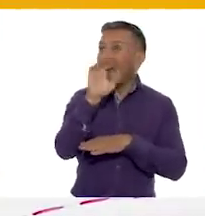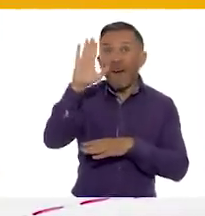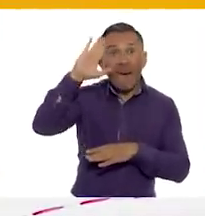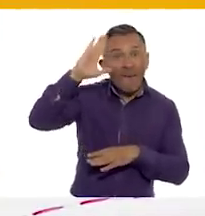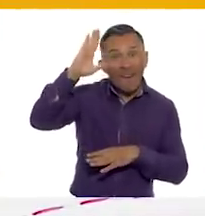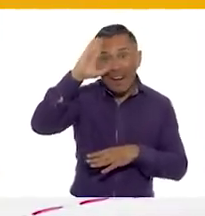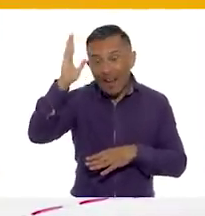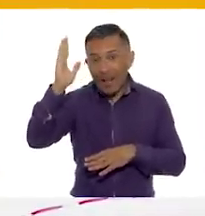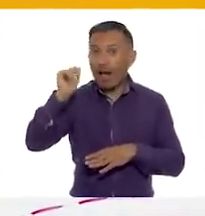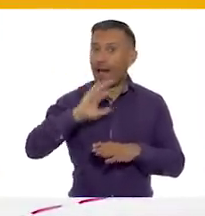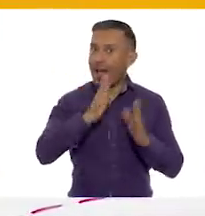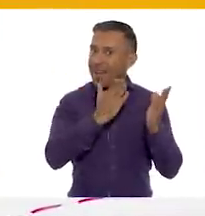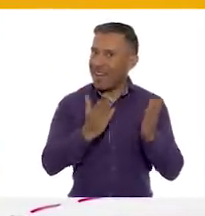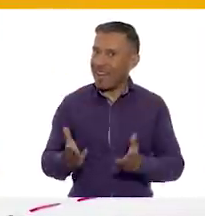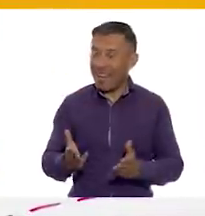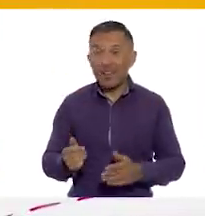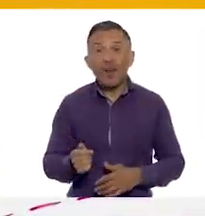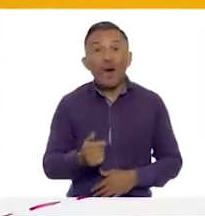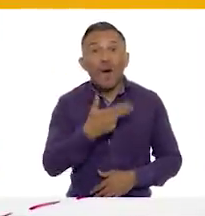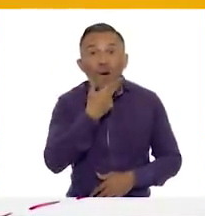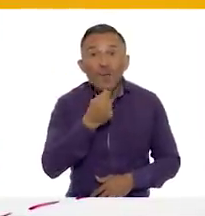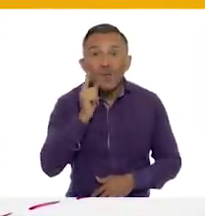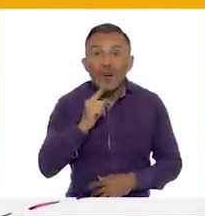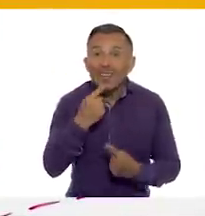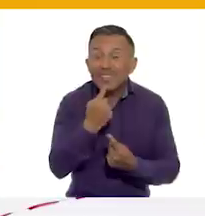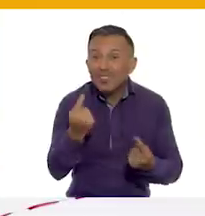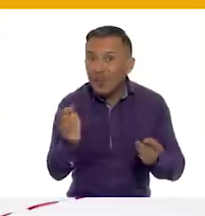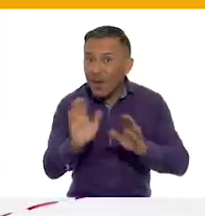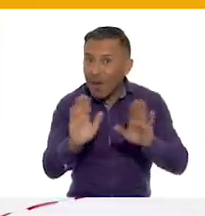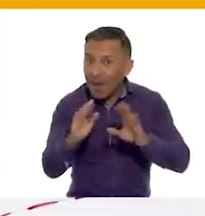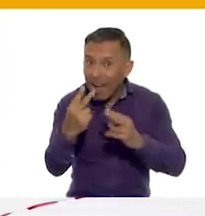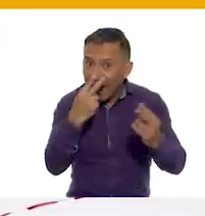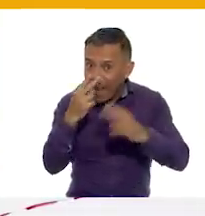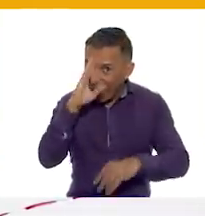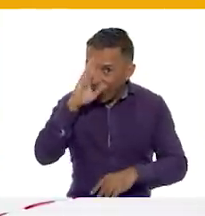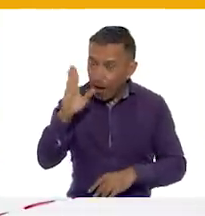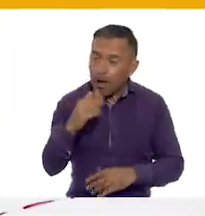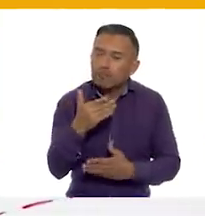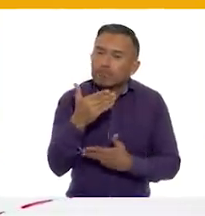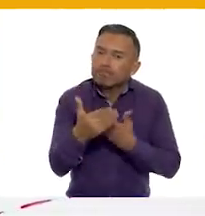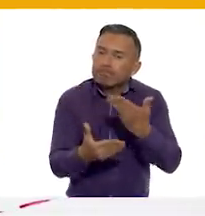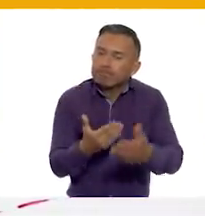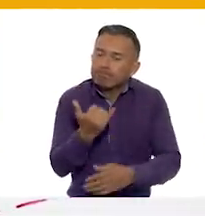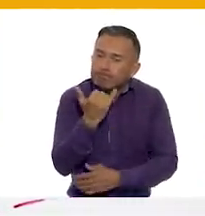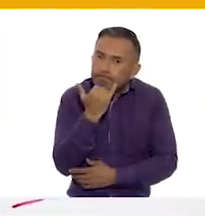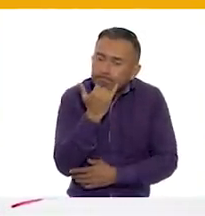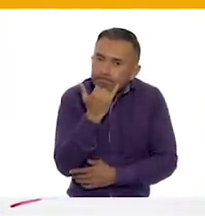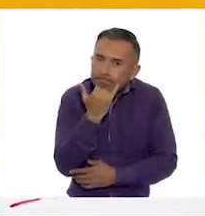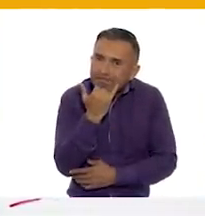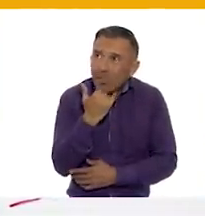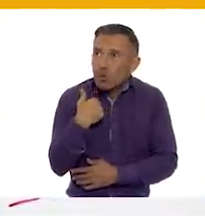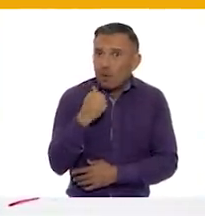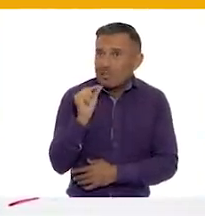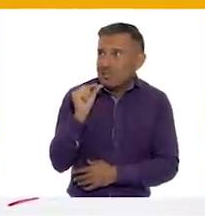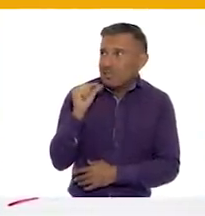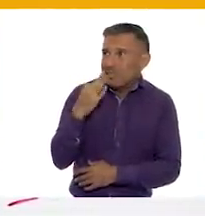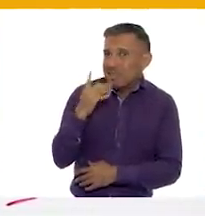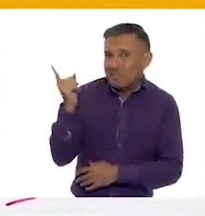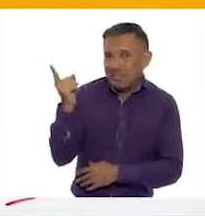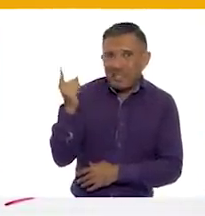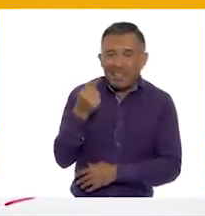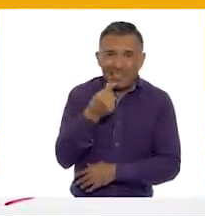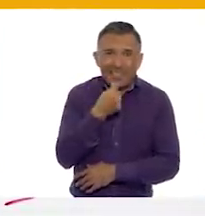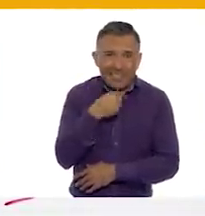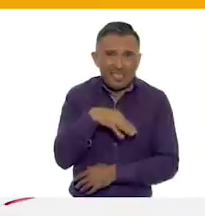con ustedes. ¡Hola, niñas y niños! Disculpen, pero es que vengo de ver cómo unas niñas y niños